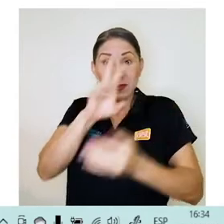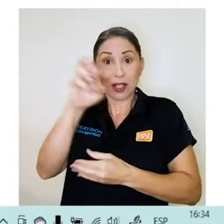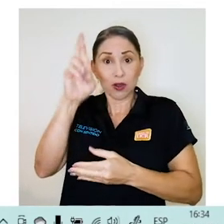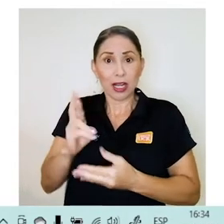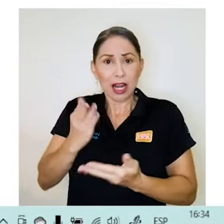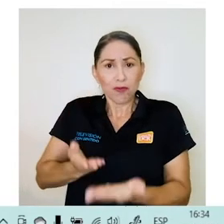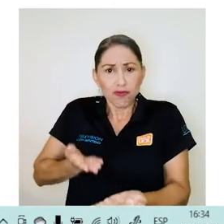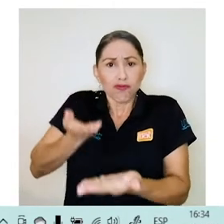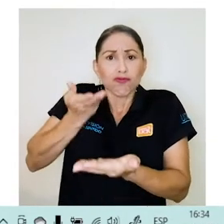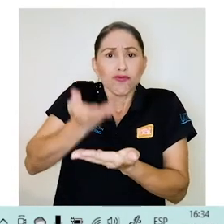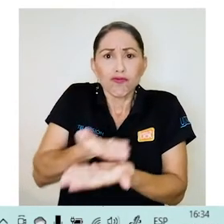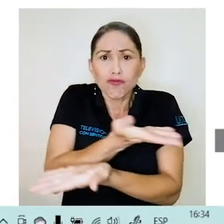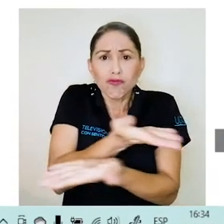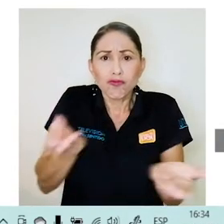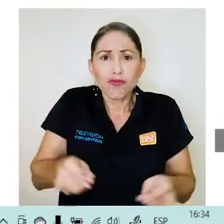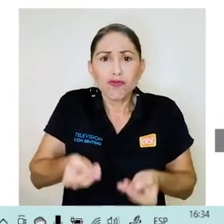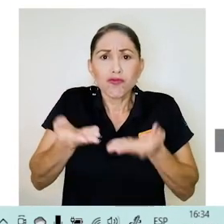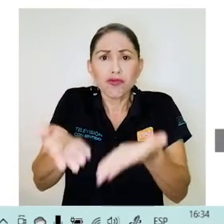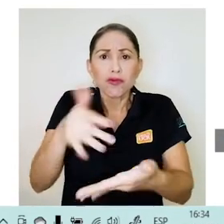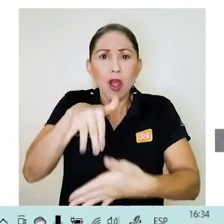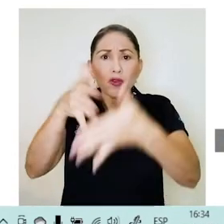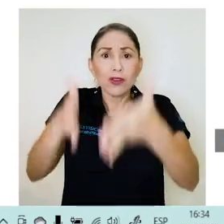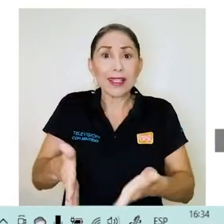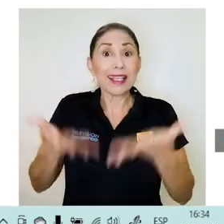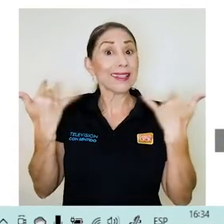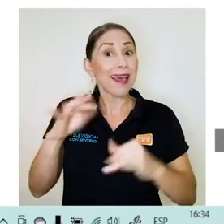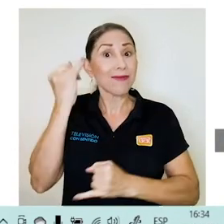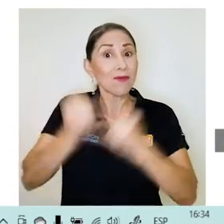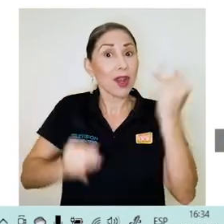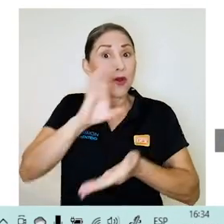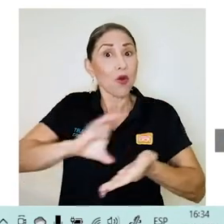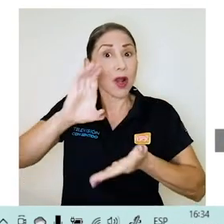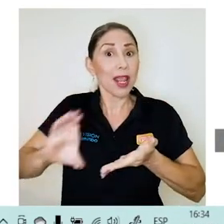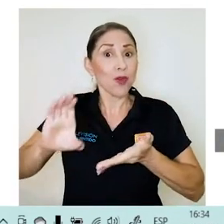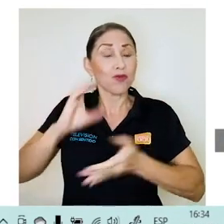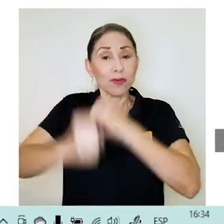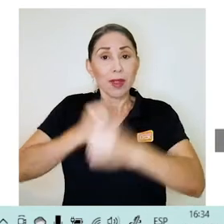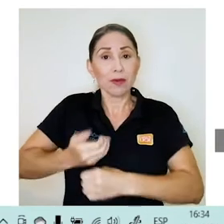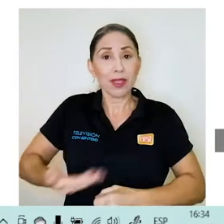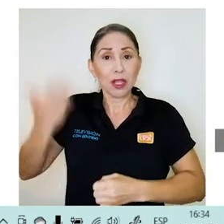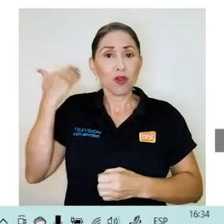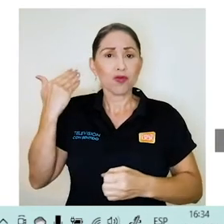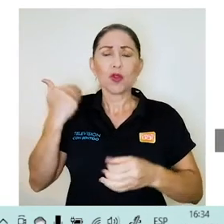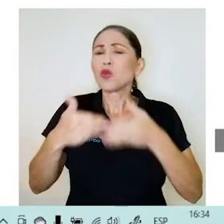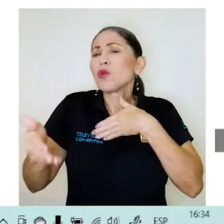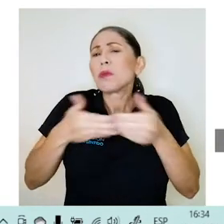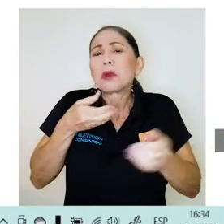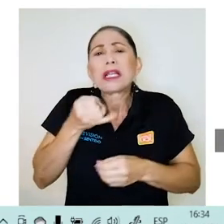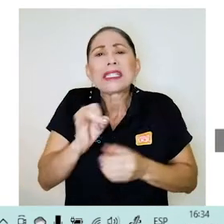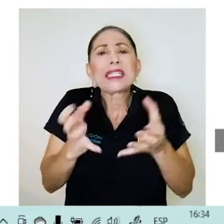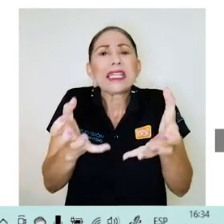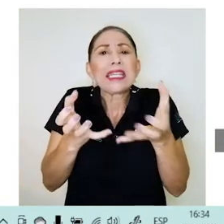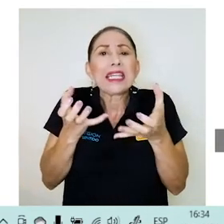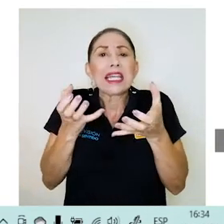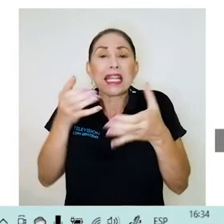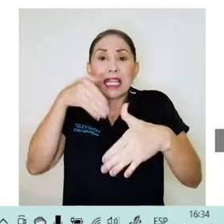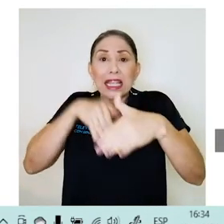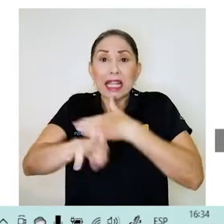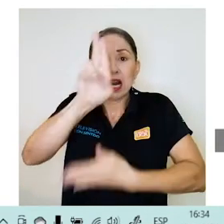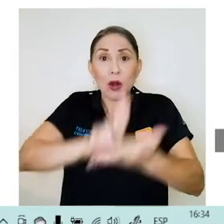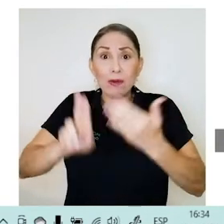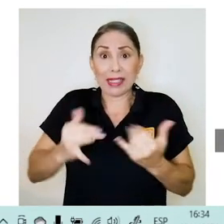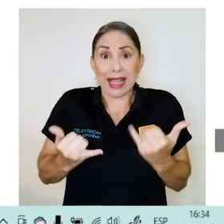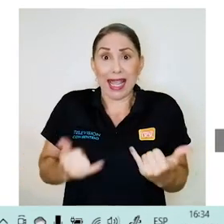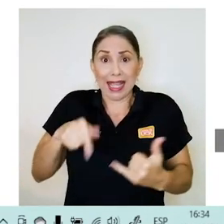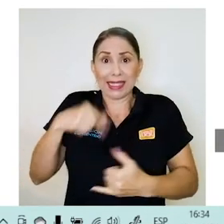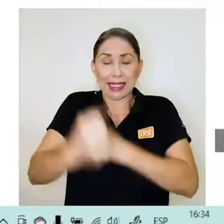ofreciendo a estudiantes que ya finalizaron la secundaria el año anterior, independientemente si desean ingresar a la universidad este